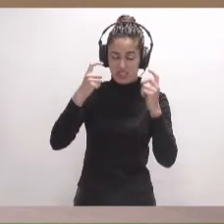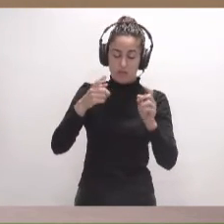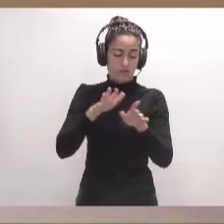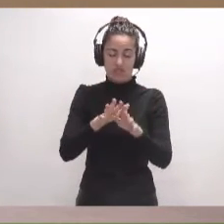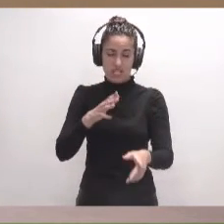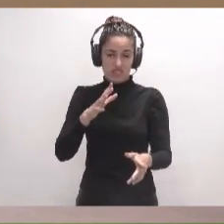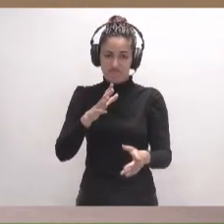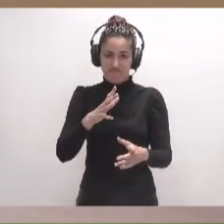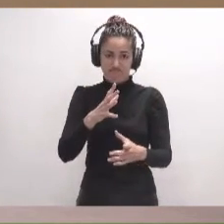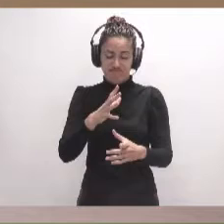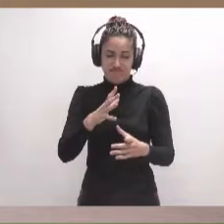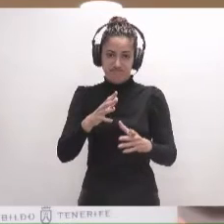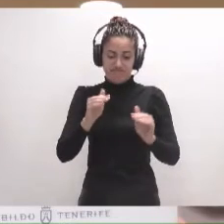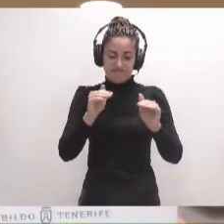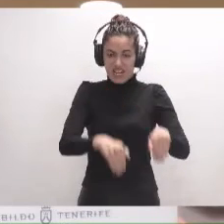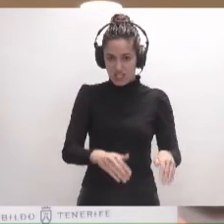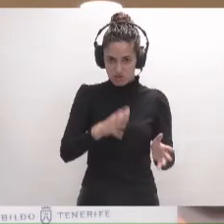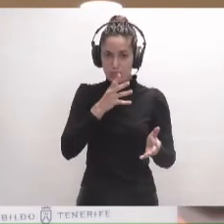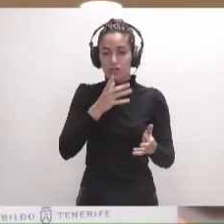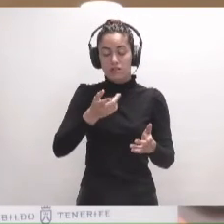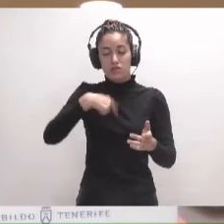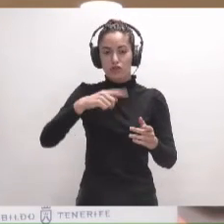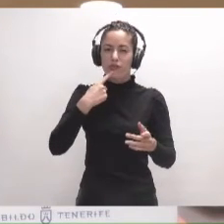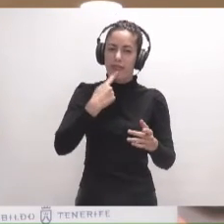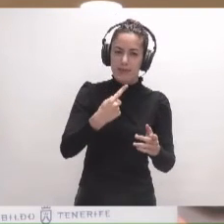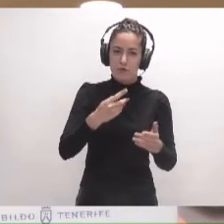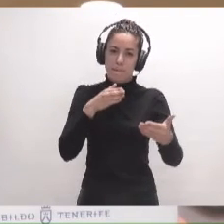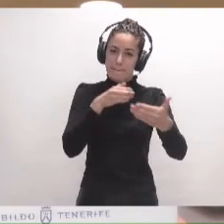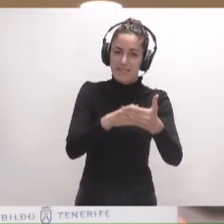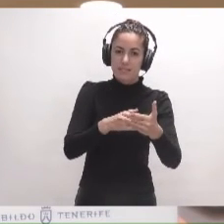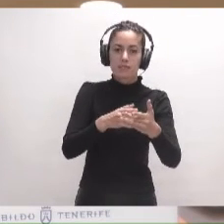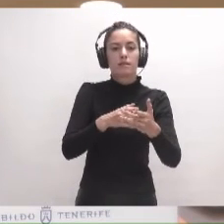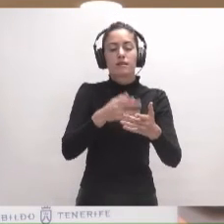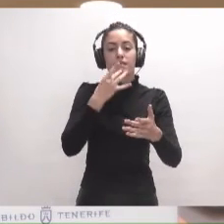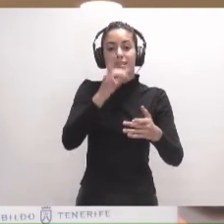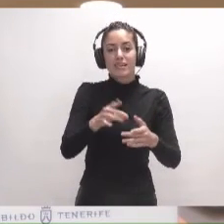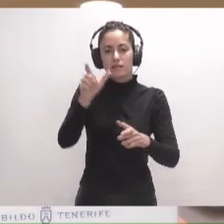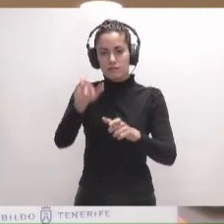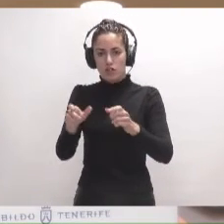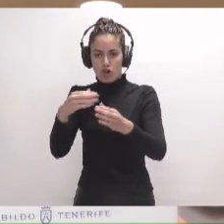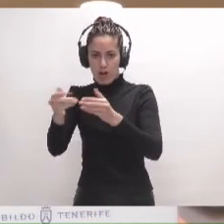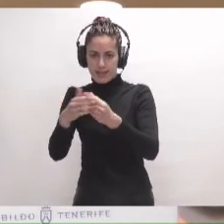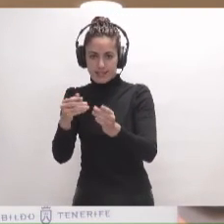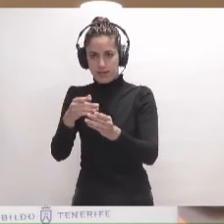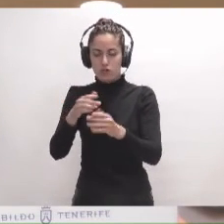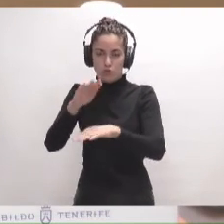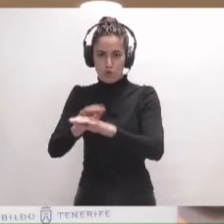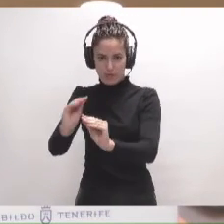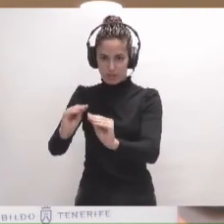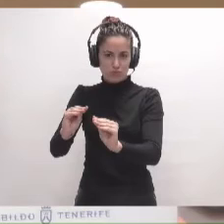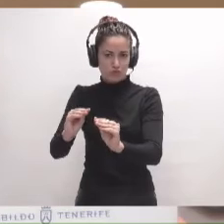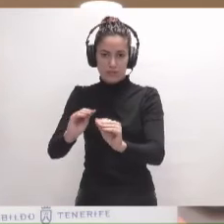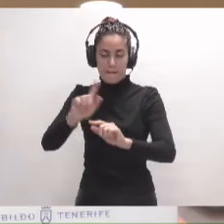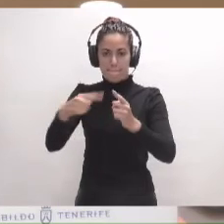fallido, de entender que hemos dicho que la parálisis la van a provocar los artesanos y el Ayuntamiento del Rosario